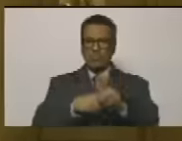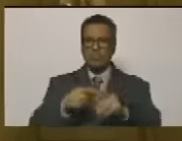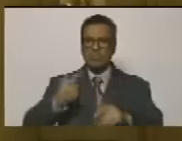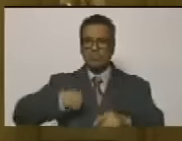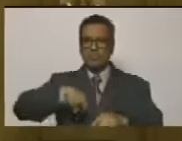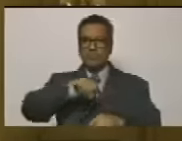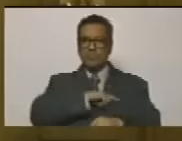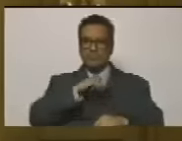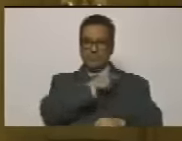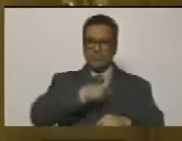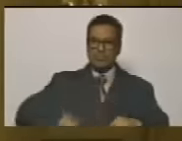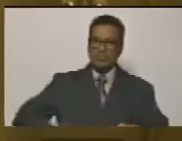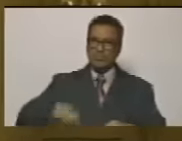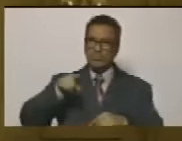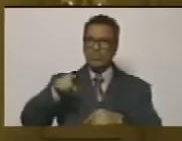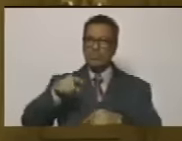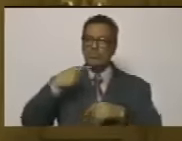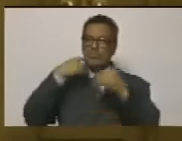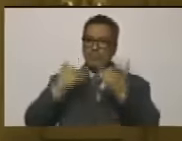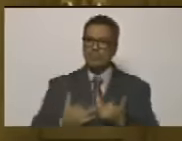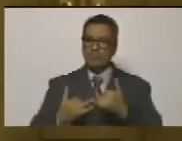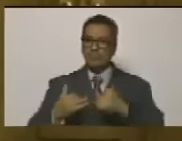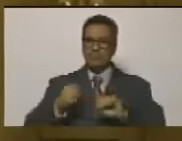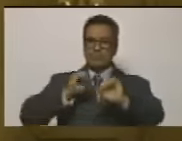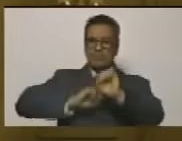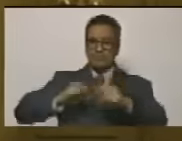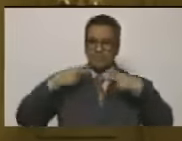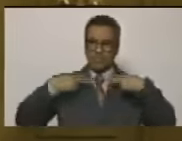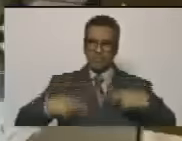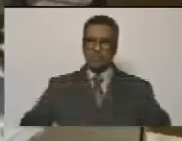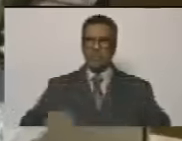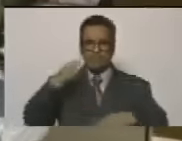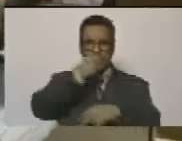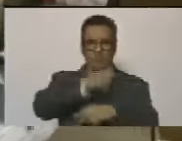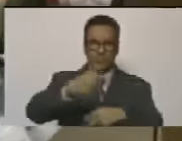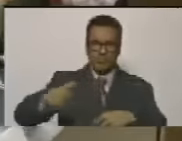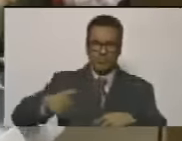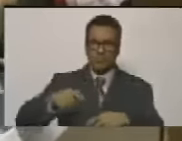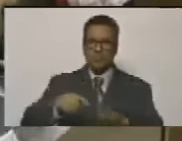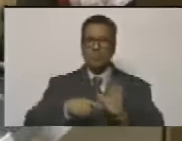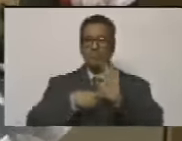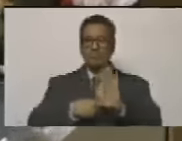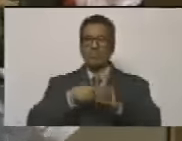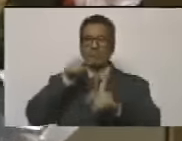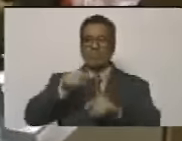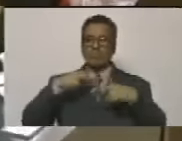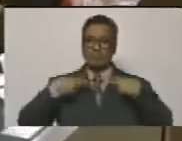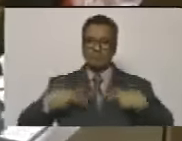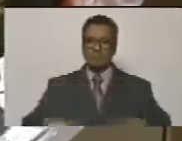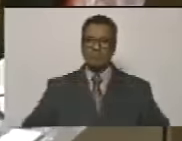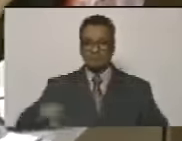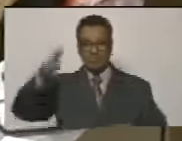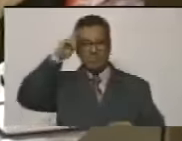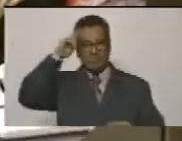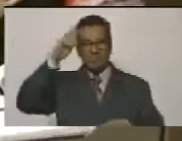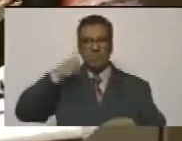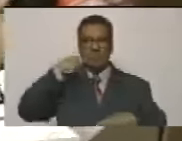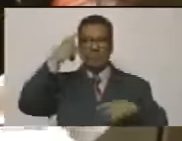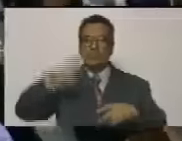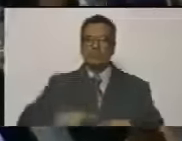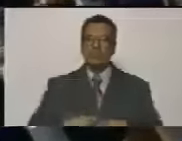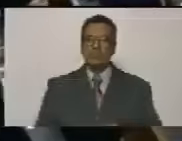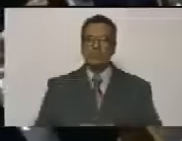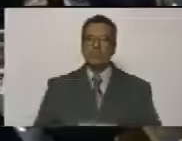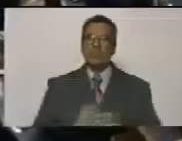porque nuestro presidente que ha defendido la vida de este pueblo merece vida, respeto, dignidad